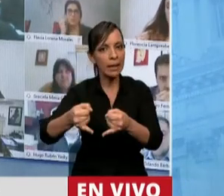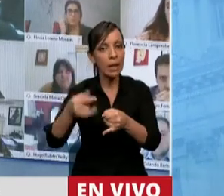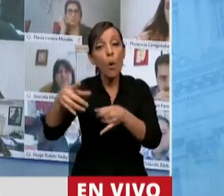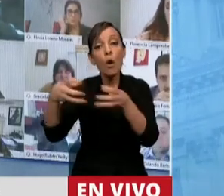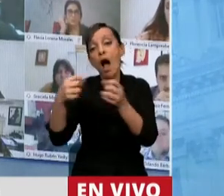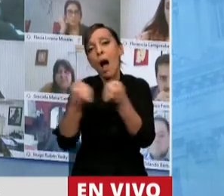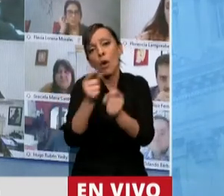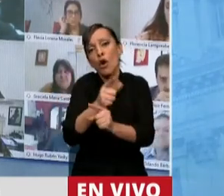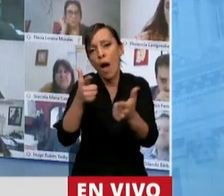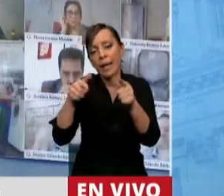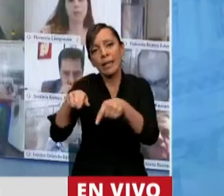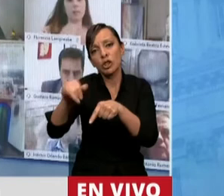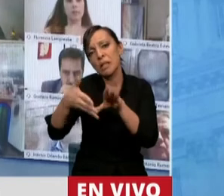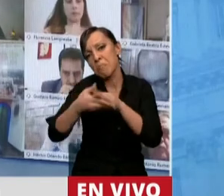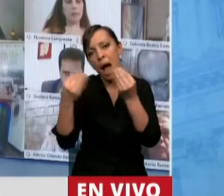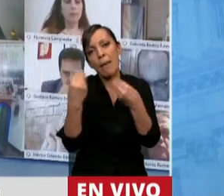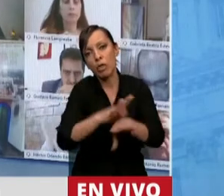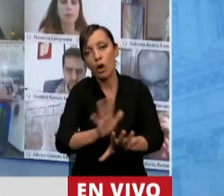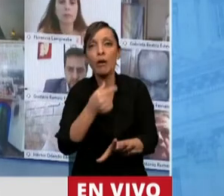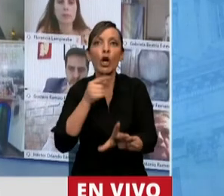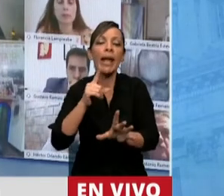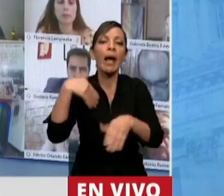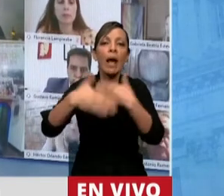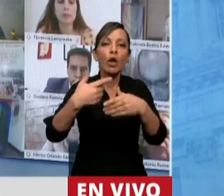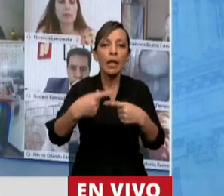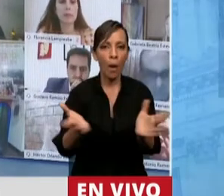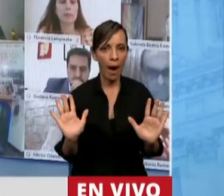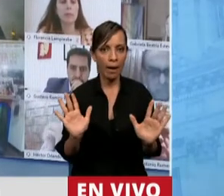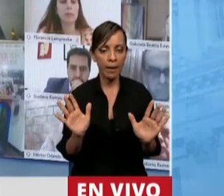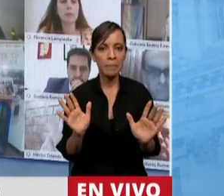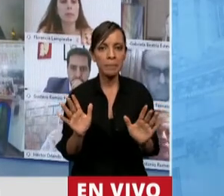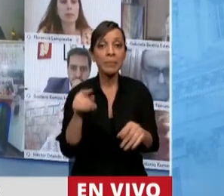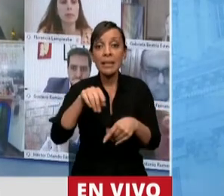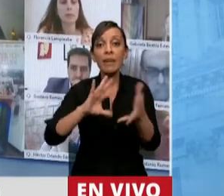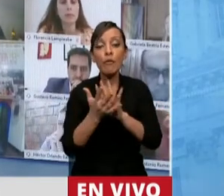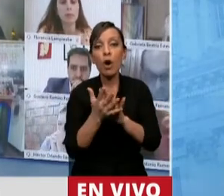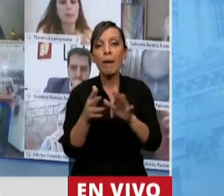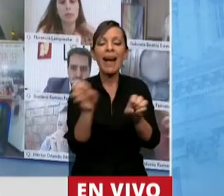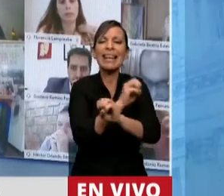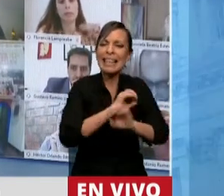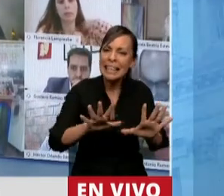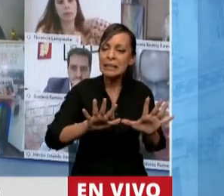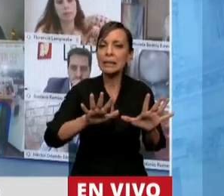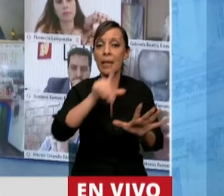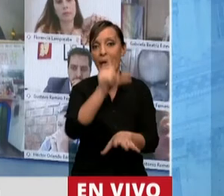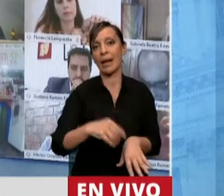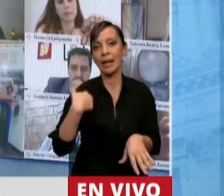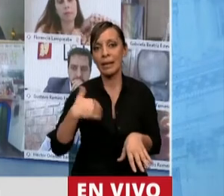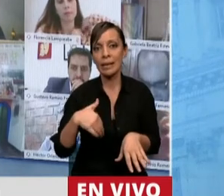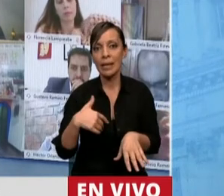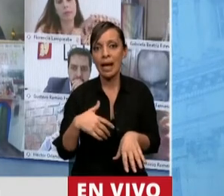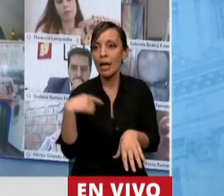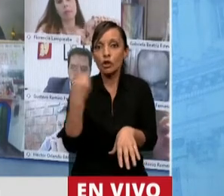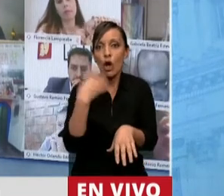está de acuerdo, evidentemente, con que sigamos adelante y que de alguna manera en esta situación crítica que está pasando el país nos quiere